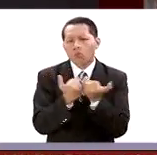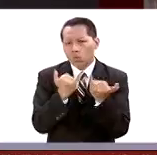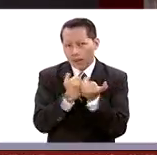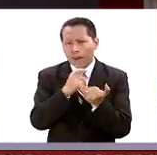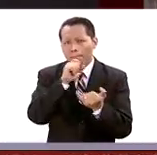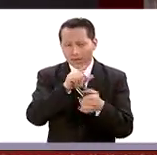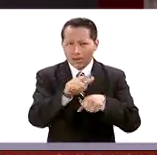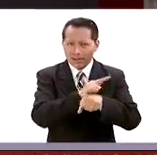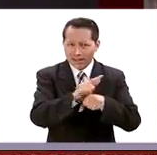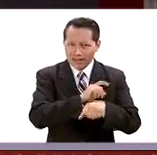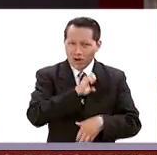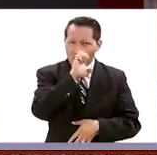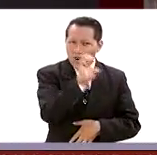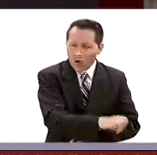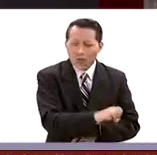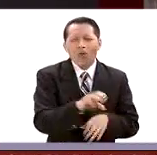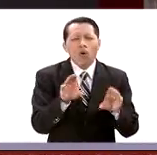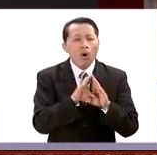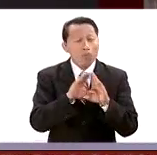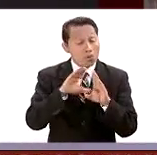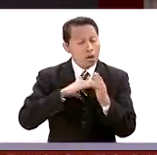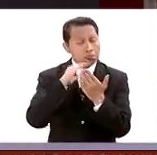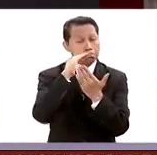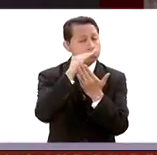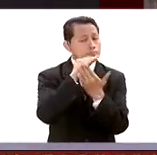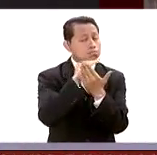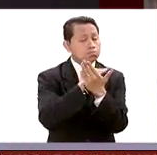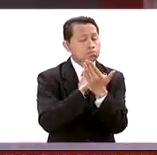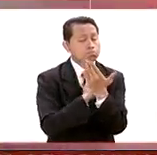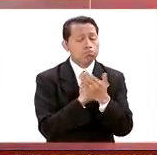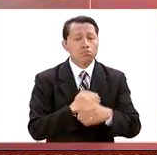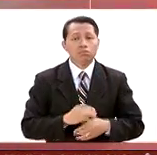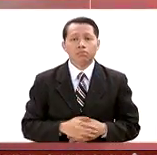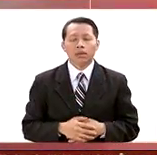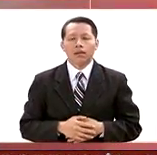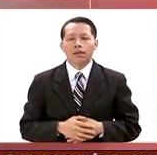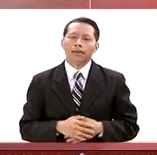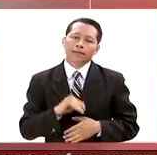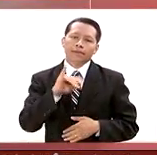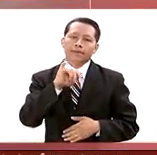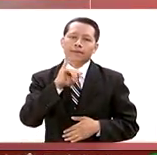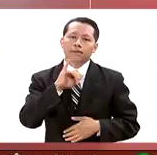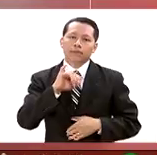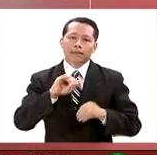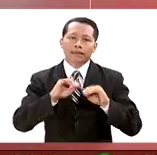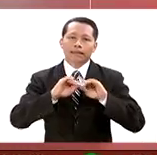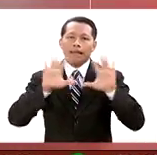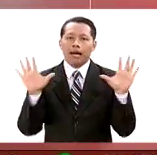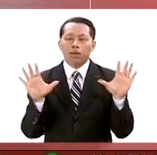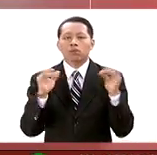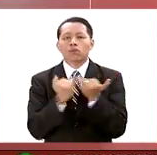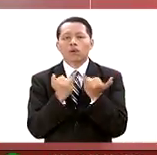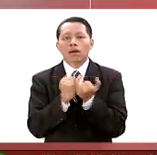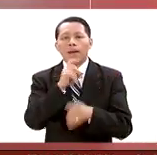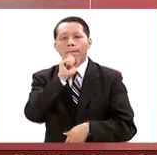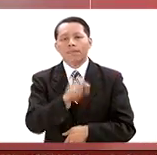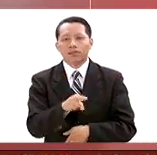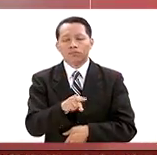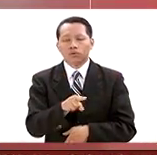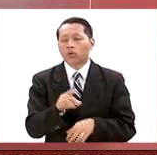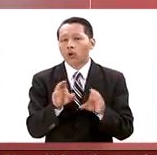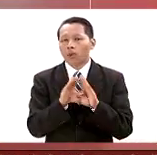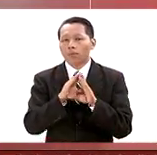muchos aspectos, pues, para impactar en las agendas. Sí, definitivamente, como lo vimos desde la víspera,